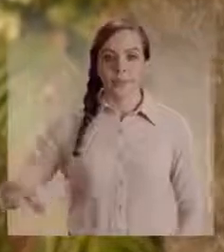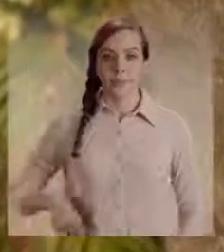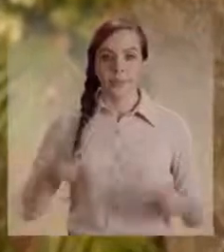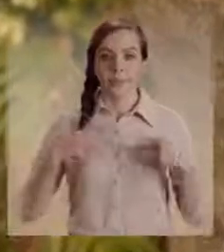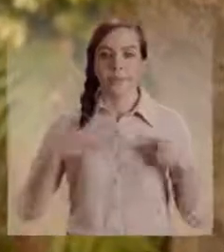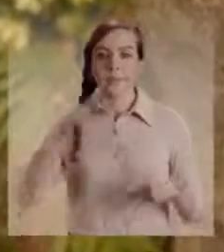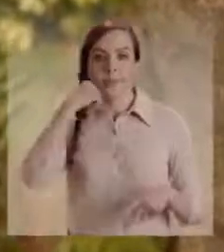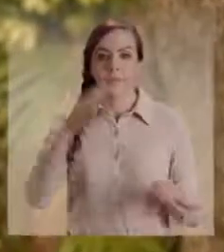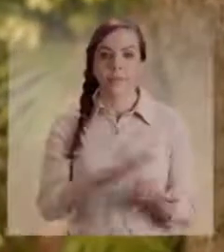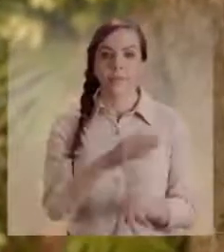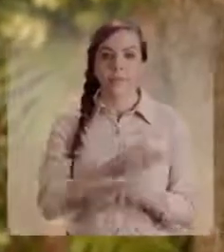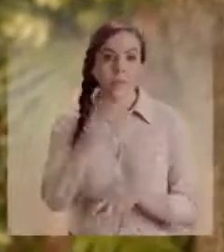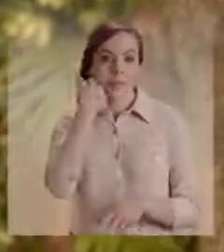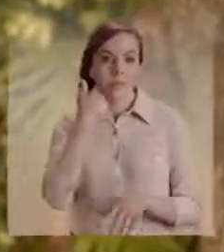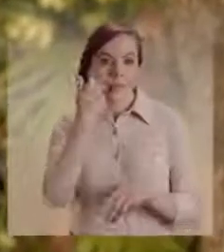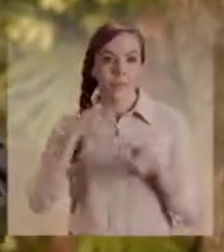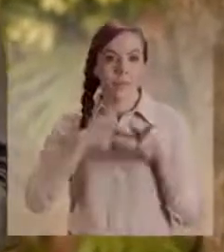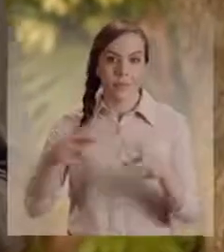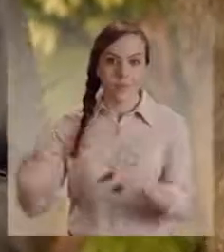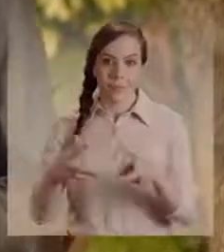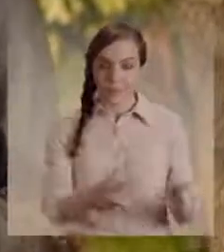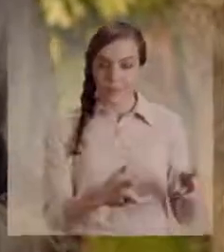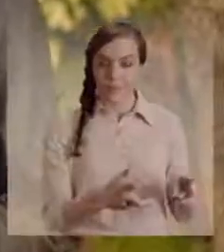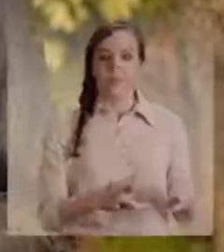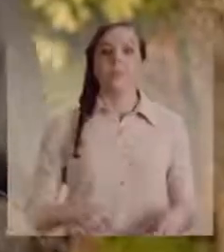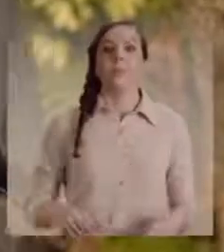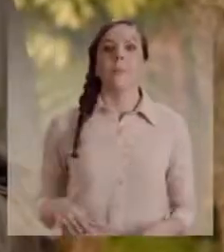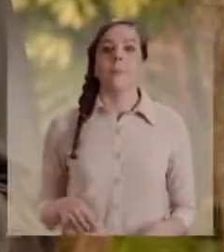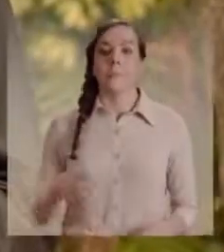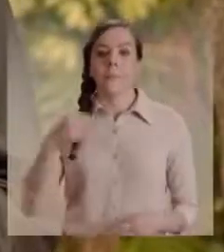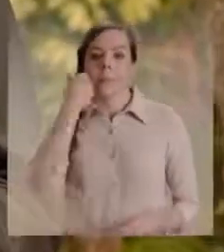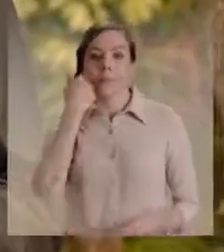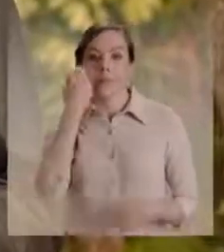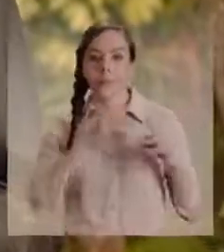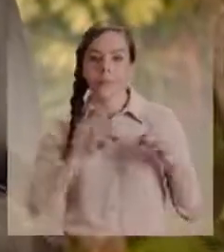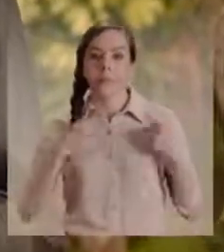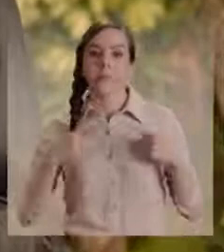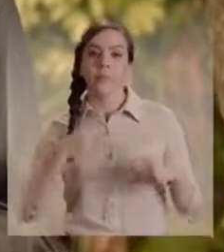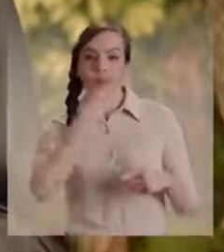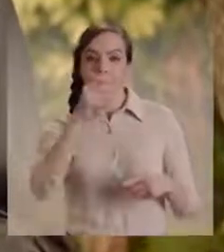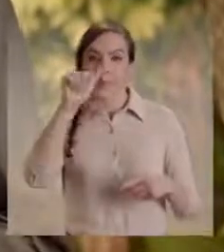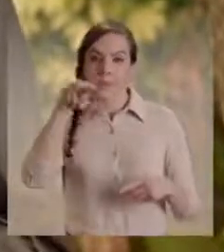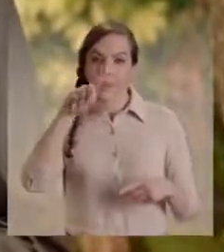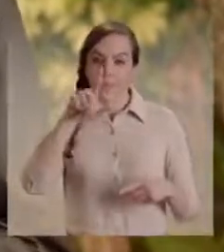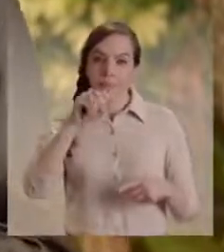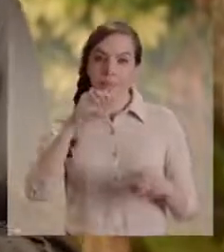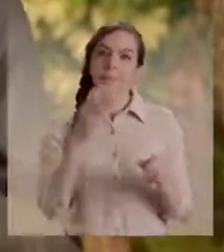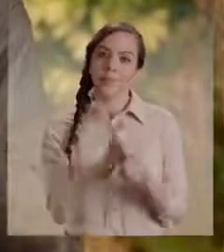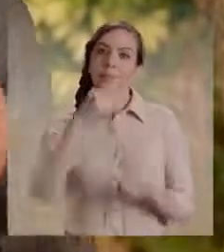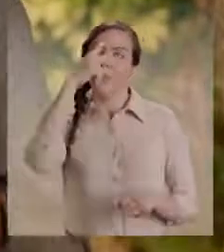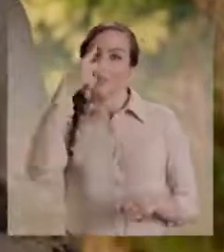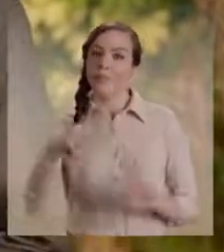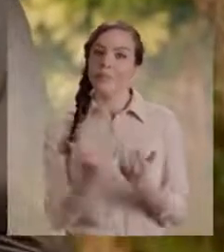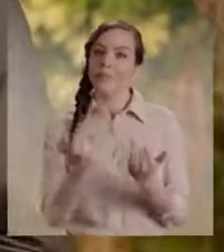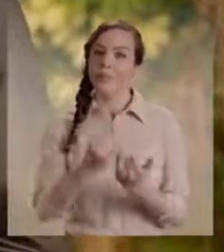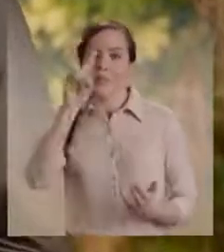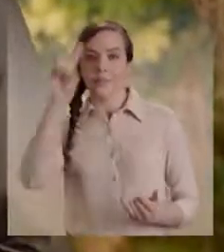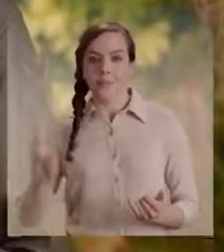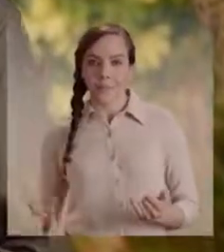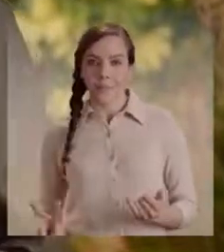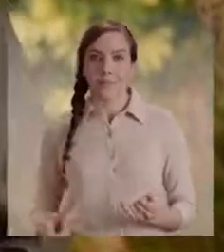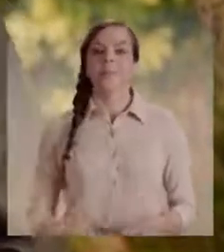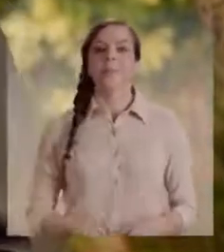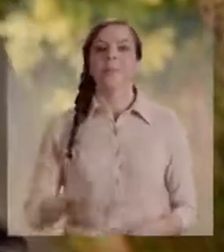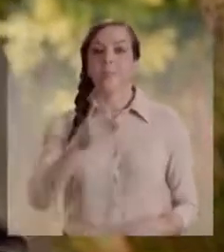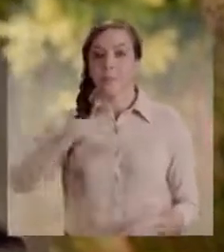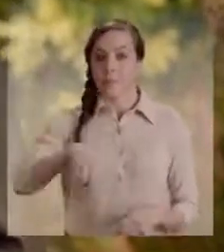Los que no quieren el cambio porque no quieren dejar de robar, pretenden asustar diciendo que si ganamos, México va